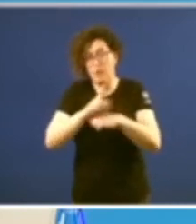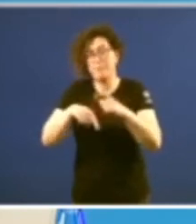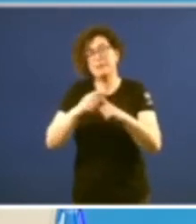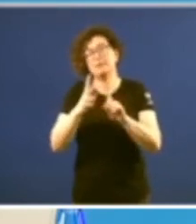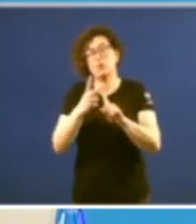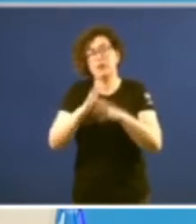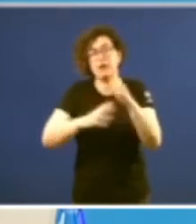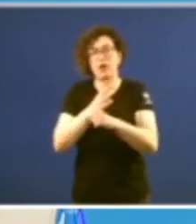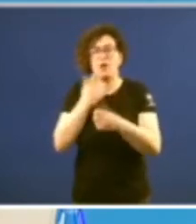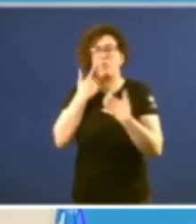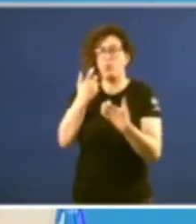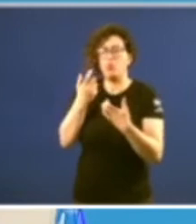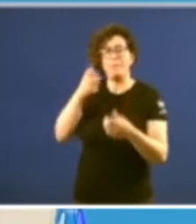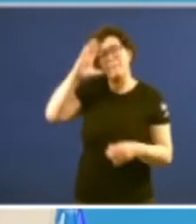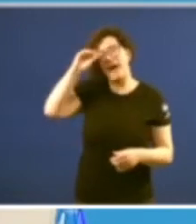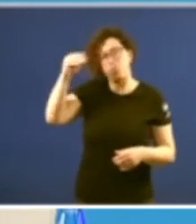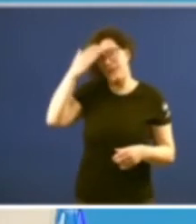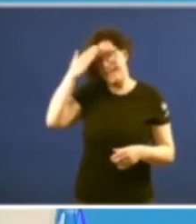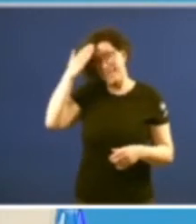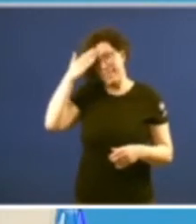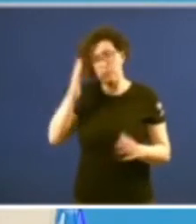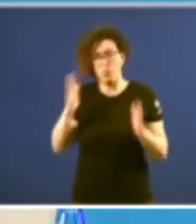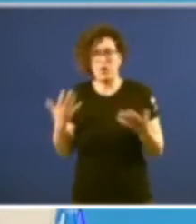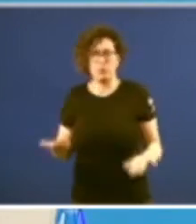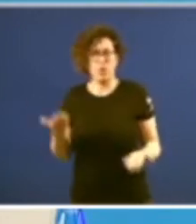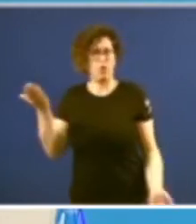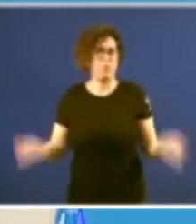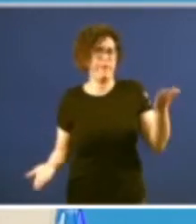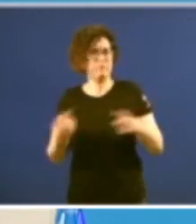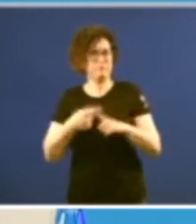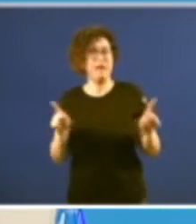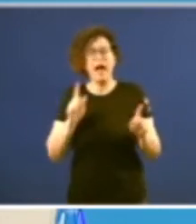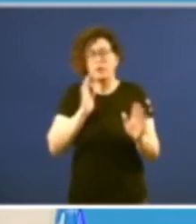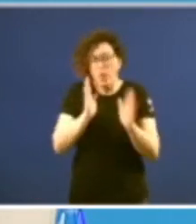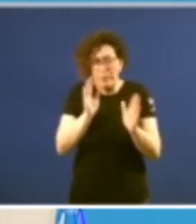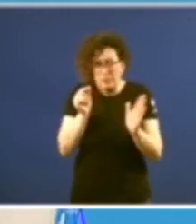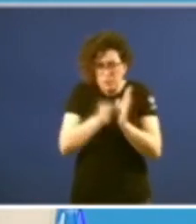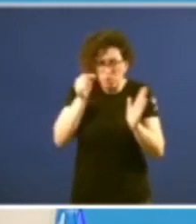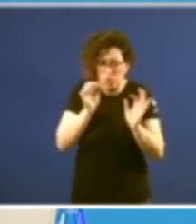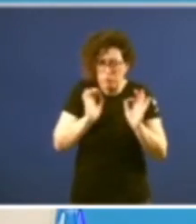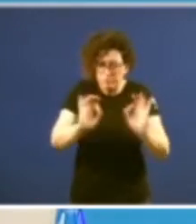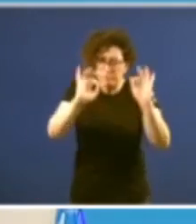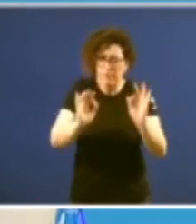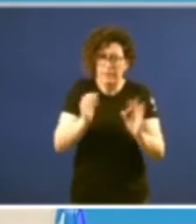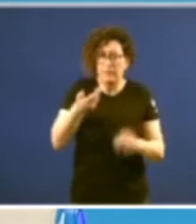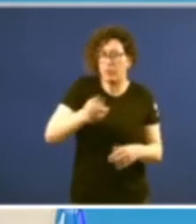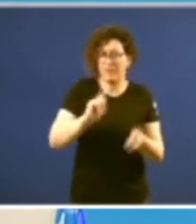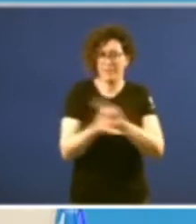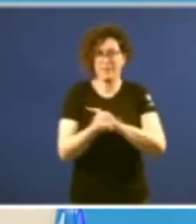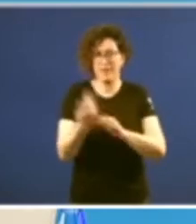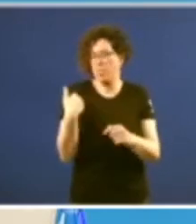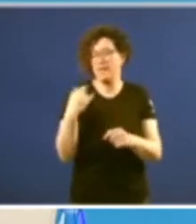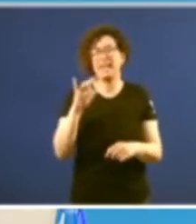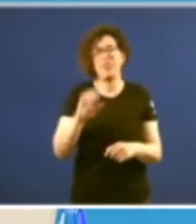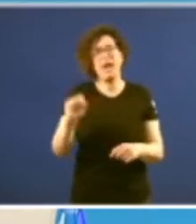do Parlamento de Galicia en o momento actual e eu marcaría un punto de inflexión importante hace 15